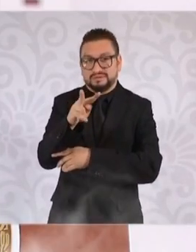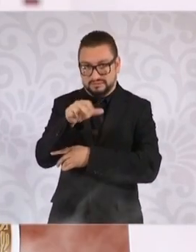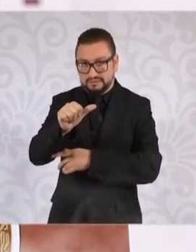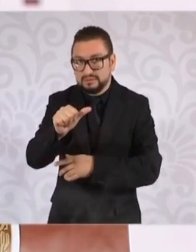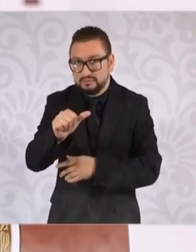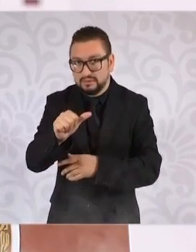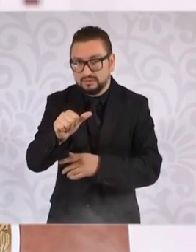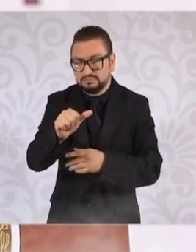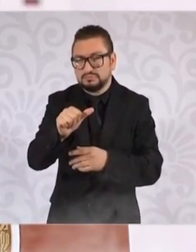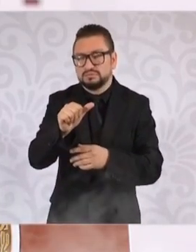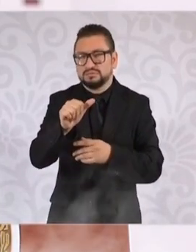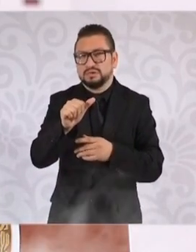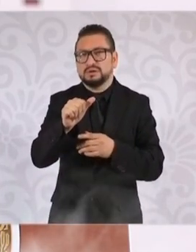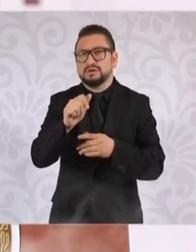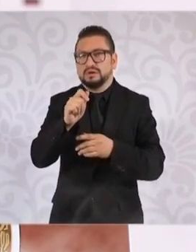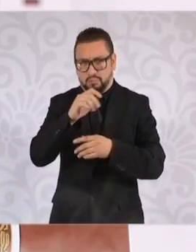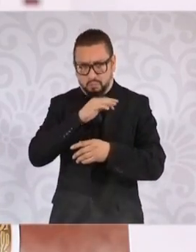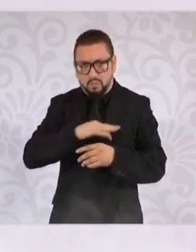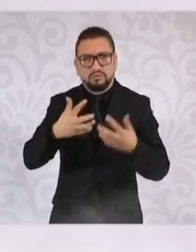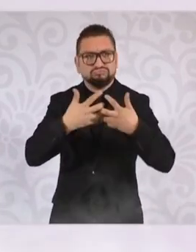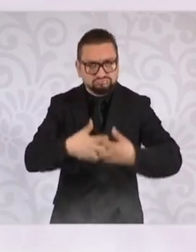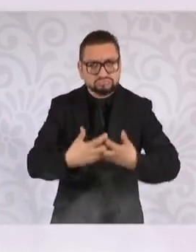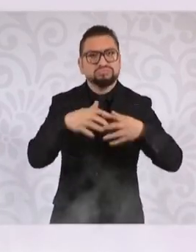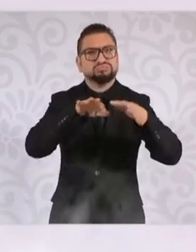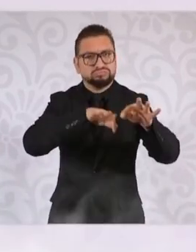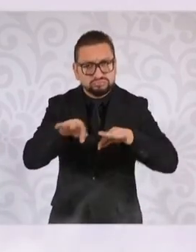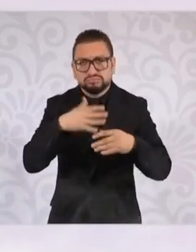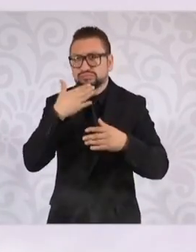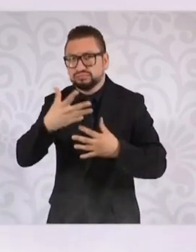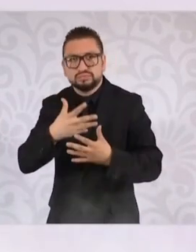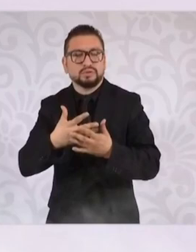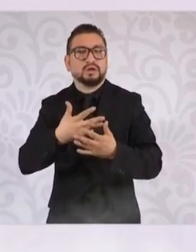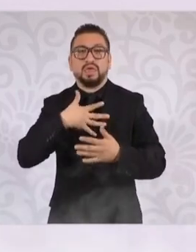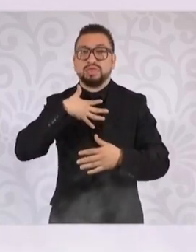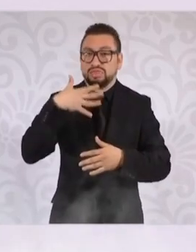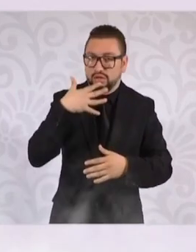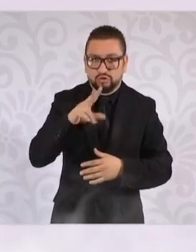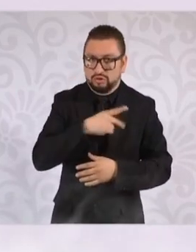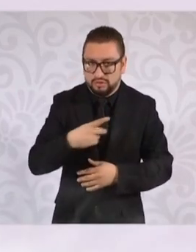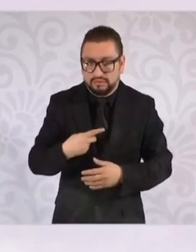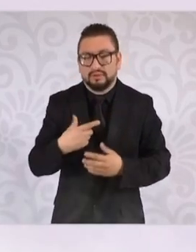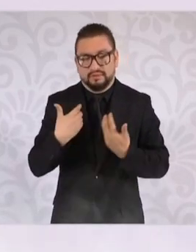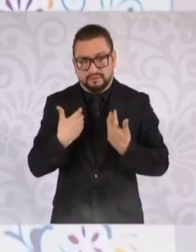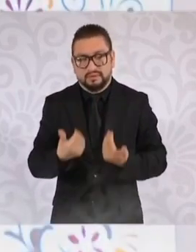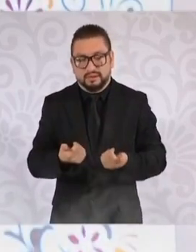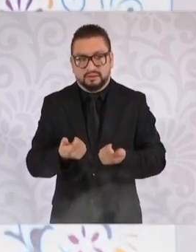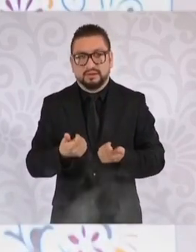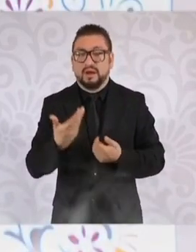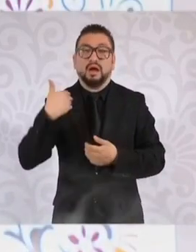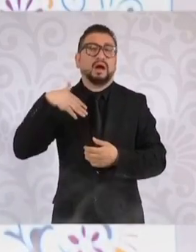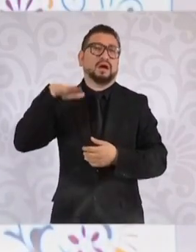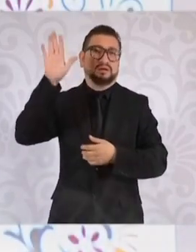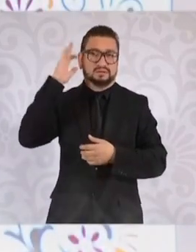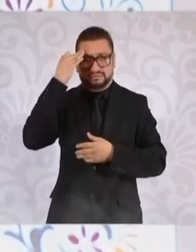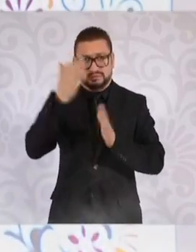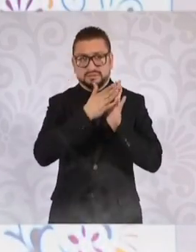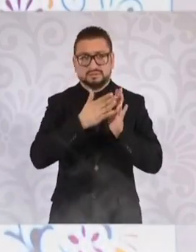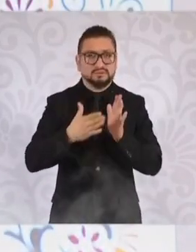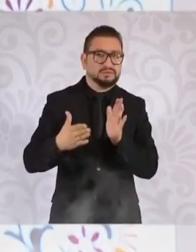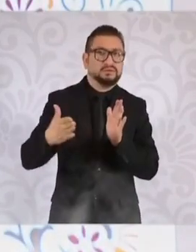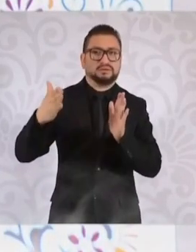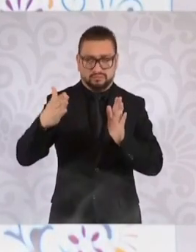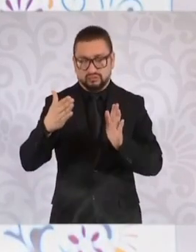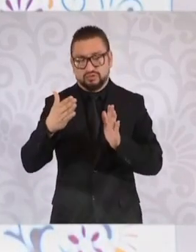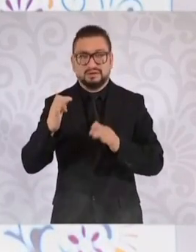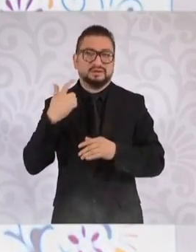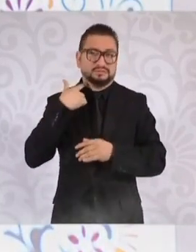no deban ser productivas. Deben ser eficientes, productivas, que no haya la corrupción que había en la época principalmente del periodo